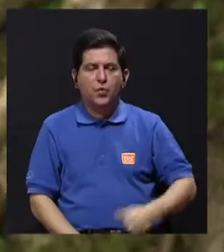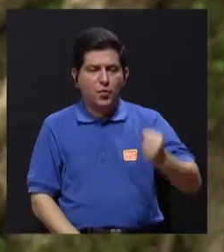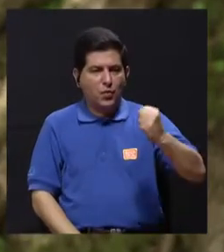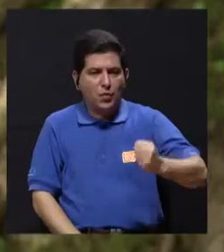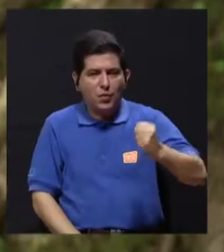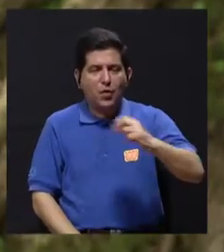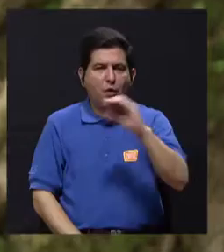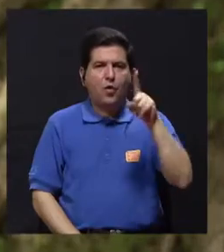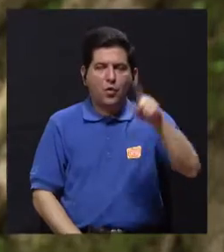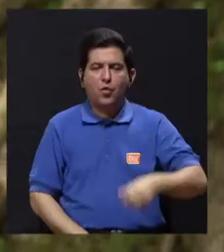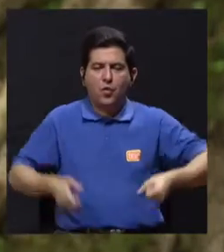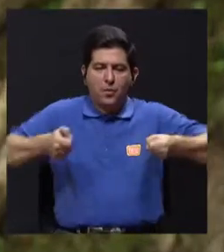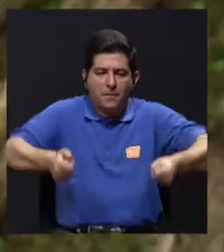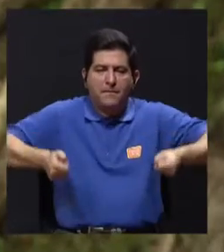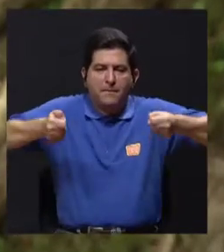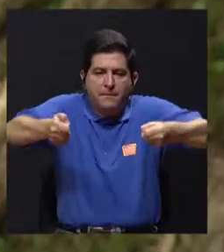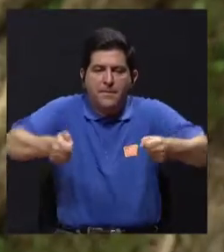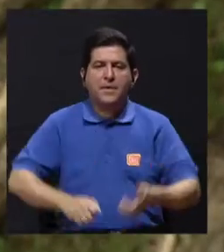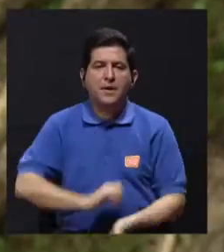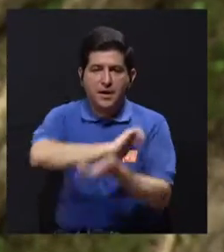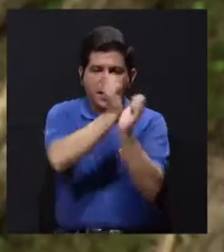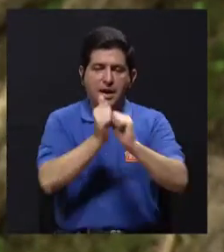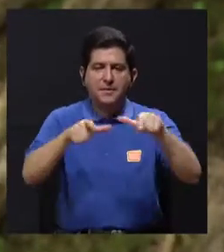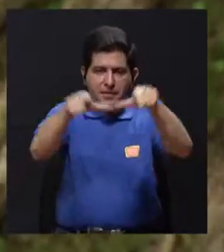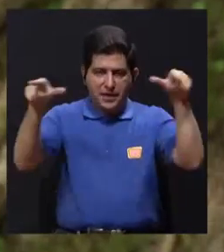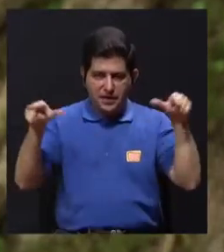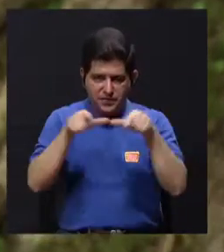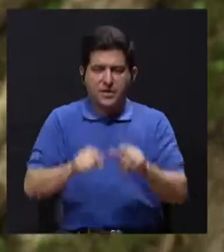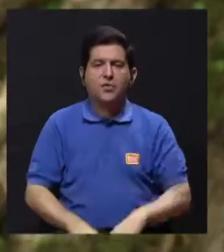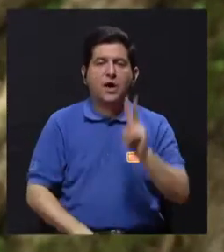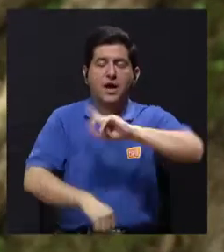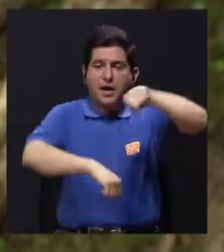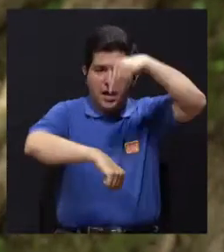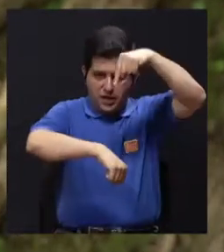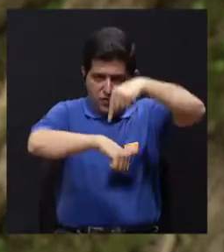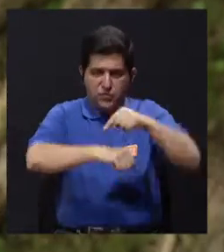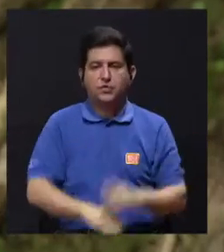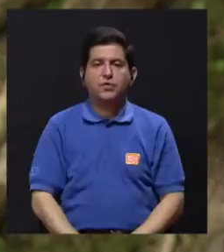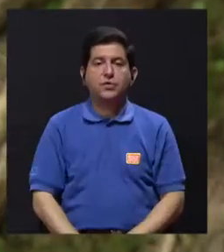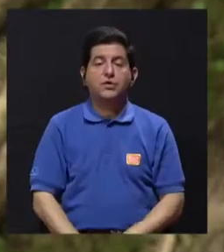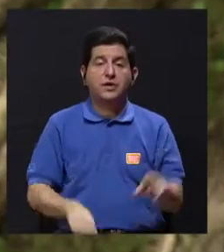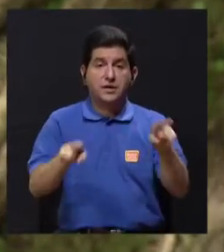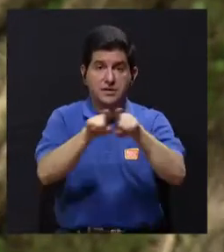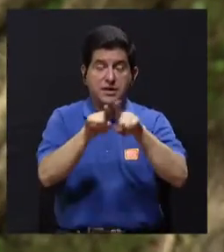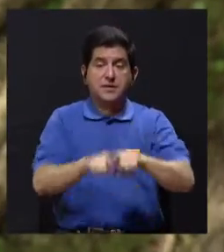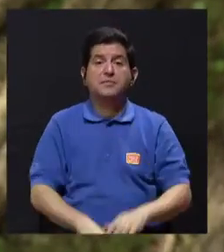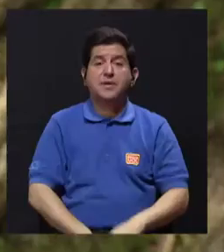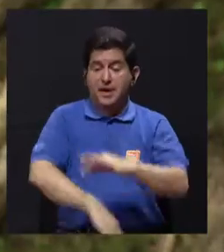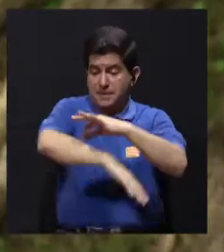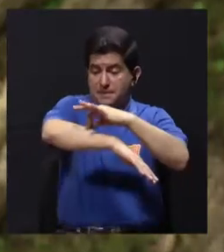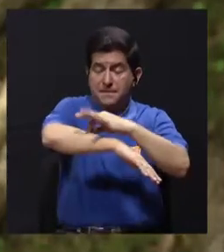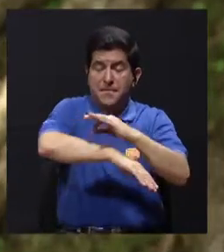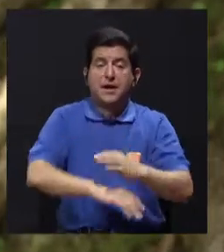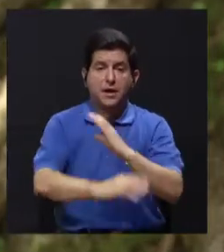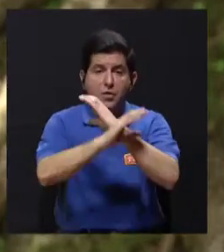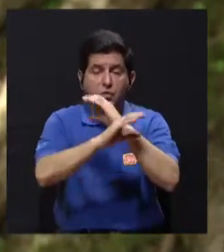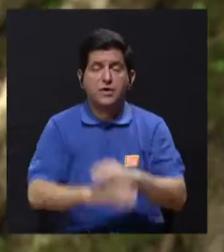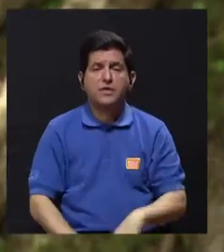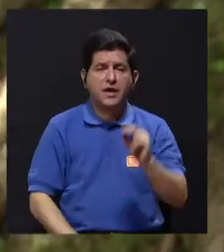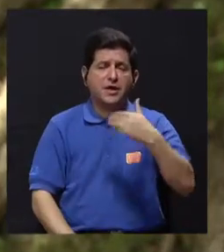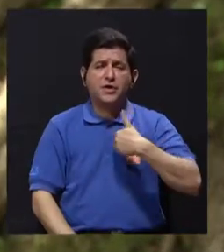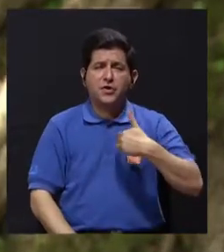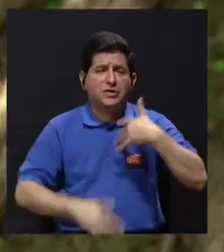andadera, es importantísimo. Estar cambiando de posición al menos cada dos horas y el cuidado de la piel para que no se vayan a abrir